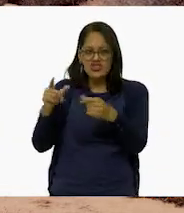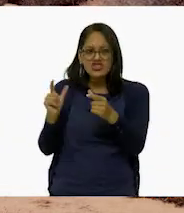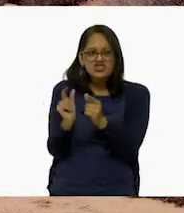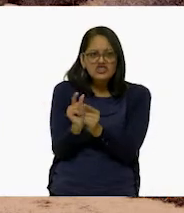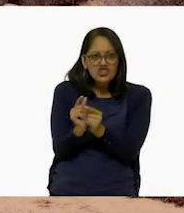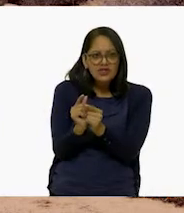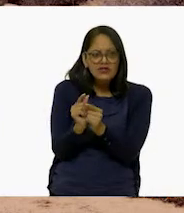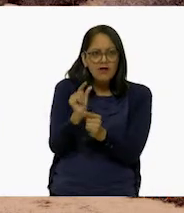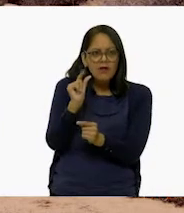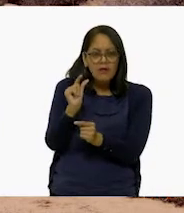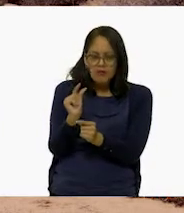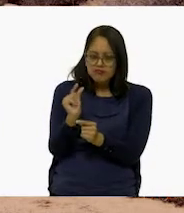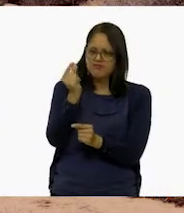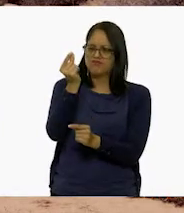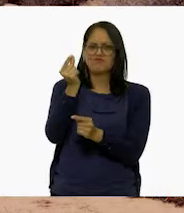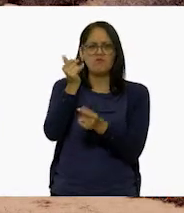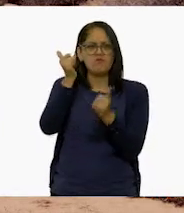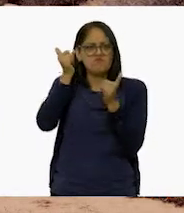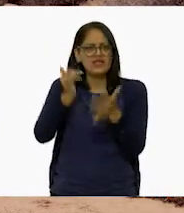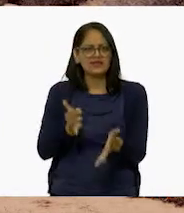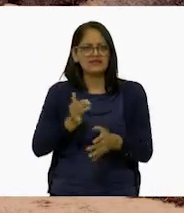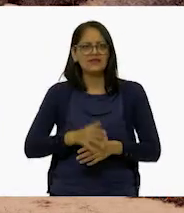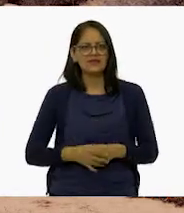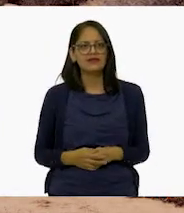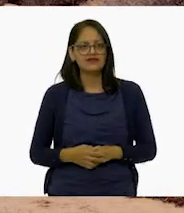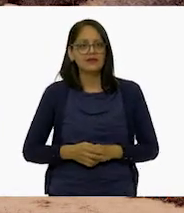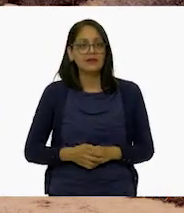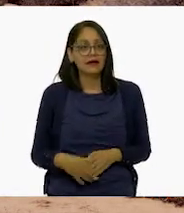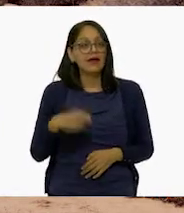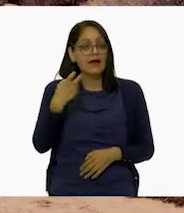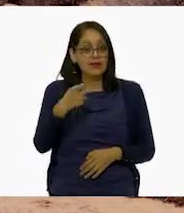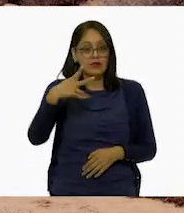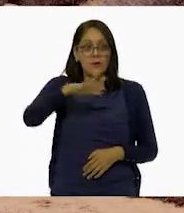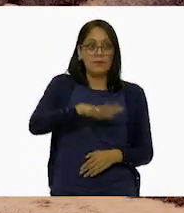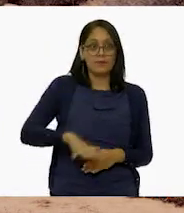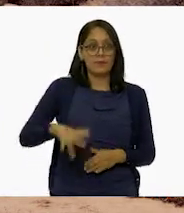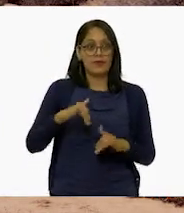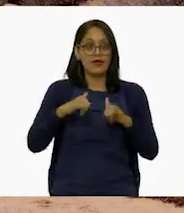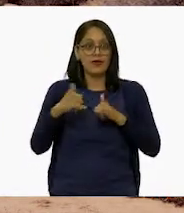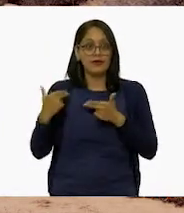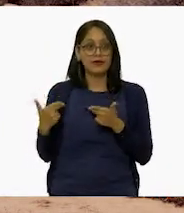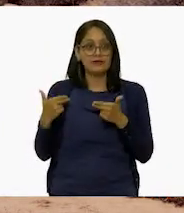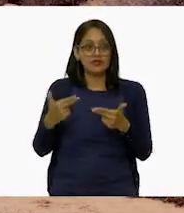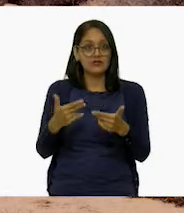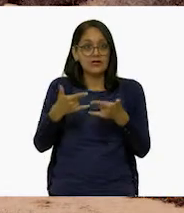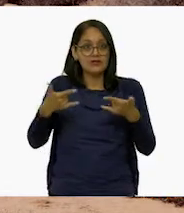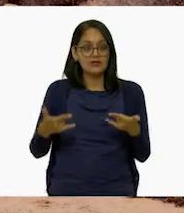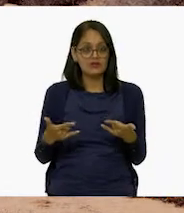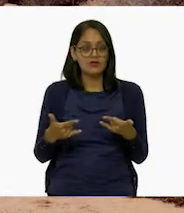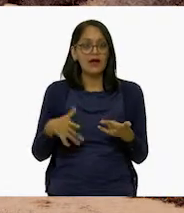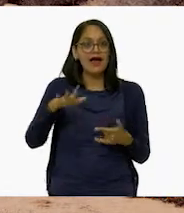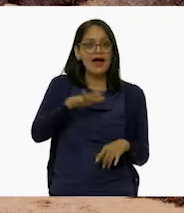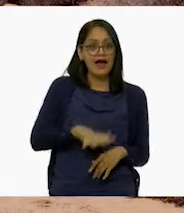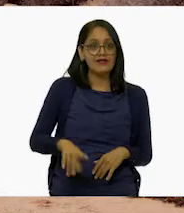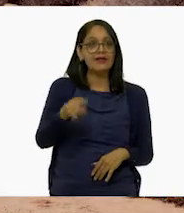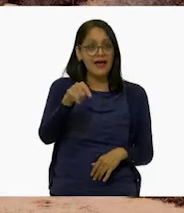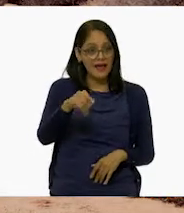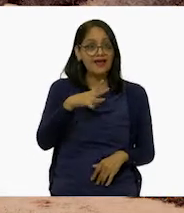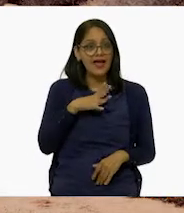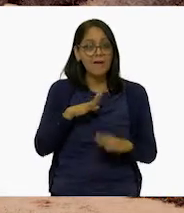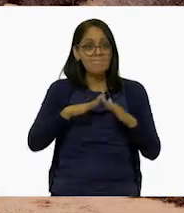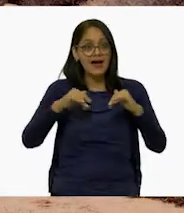muy pesadas. Ok. Por su historia geológica, el lugar fue un fondo marino. ¡Oh!